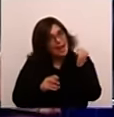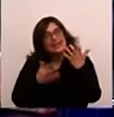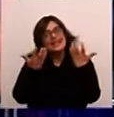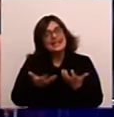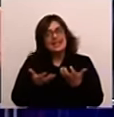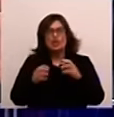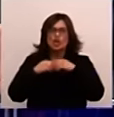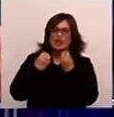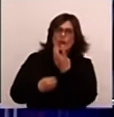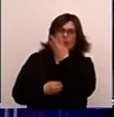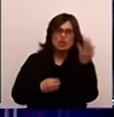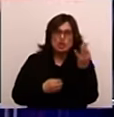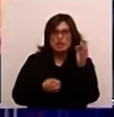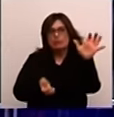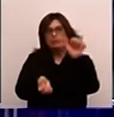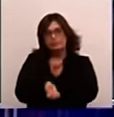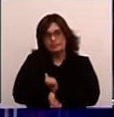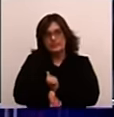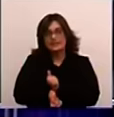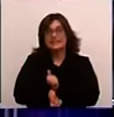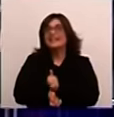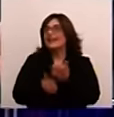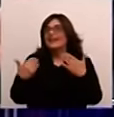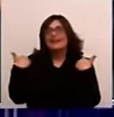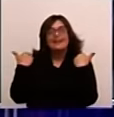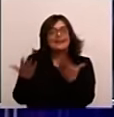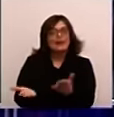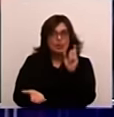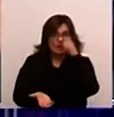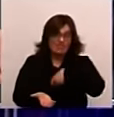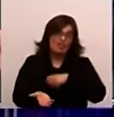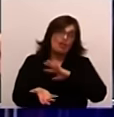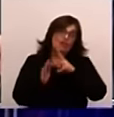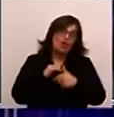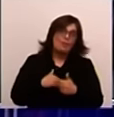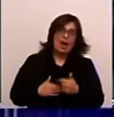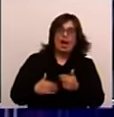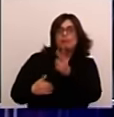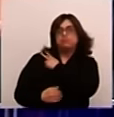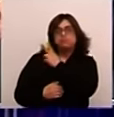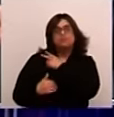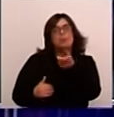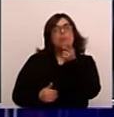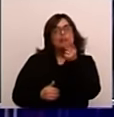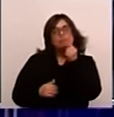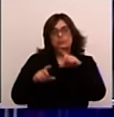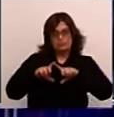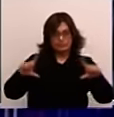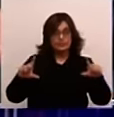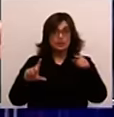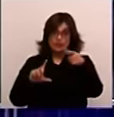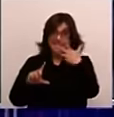Unos 400 indios fueron hechos prisioneros y fueron vendidos, regalados en Montevideo, por el jefe de policía, con un cartel que decía, si usted